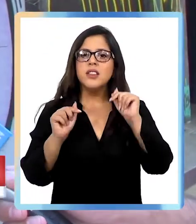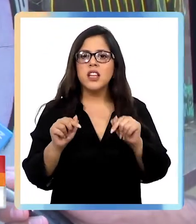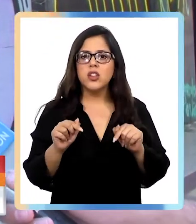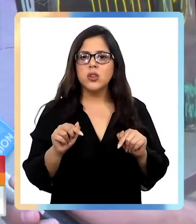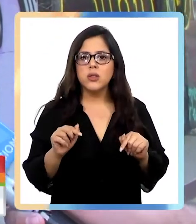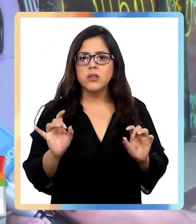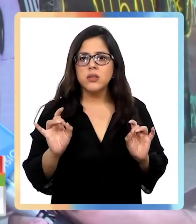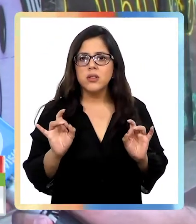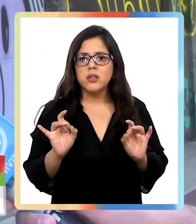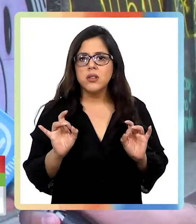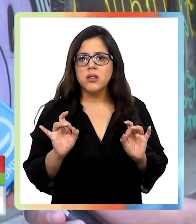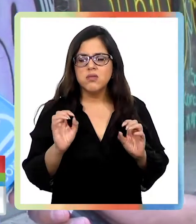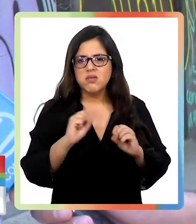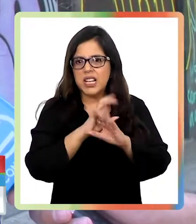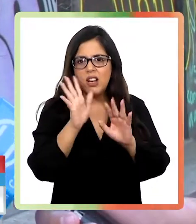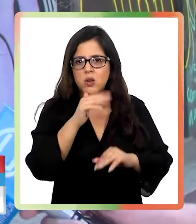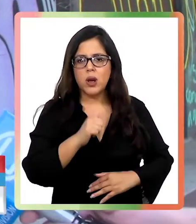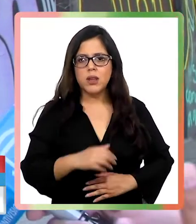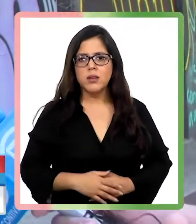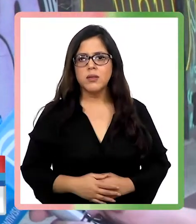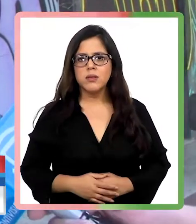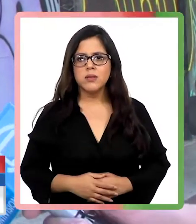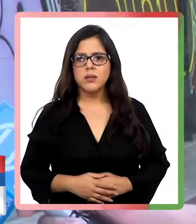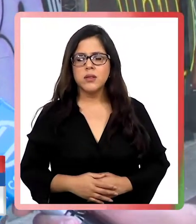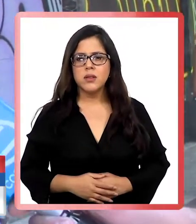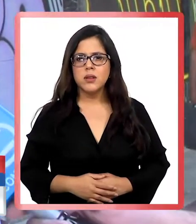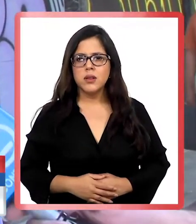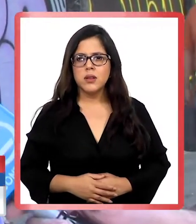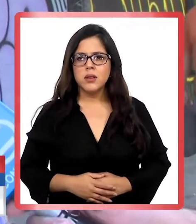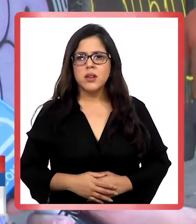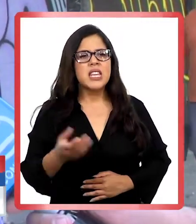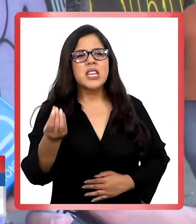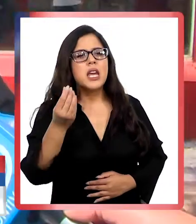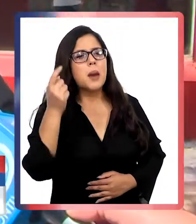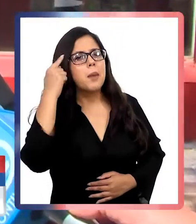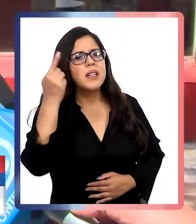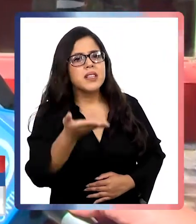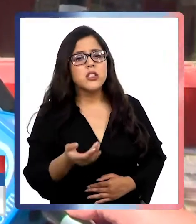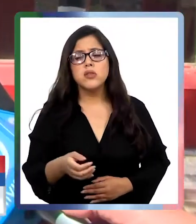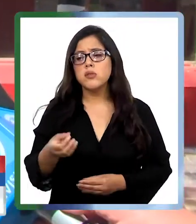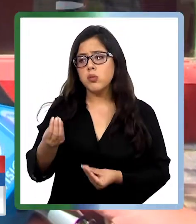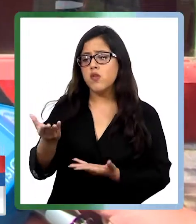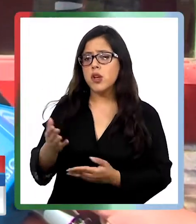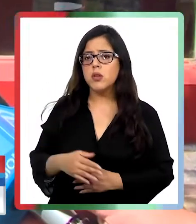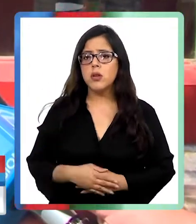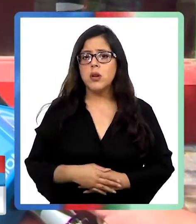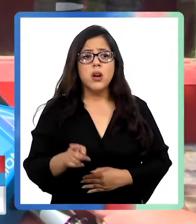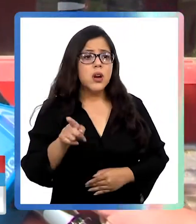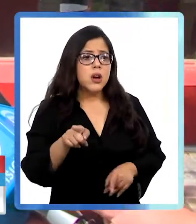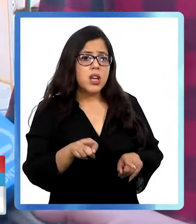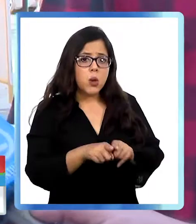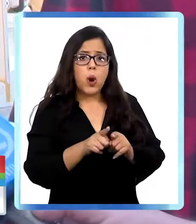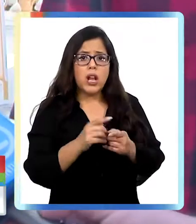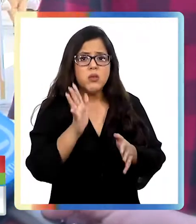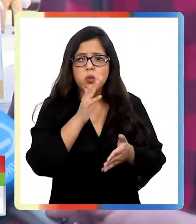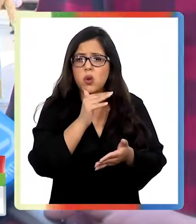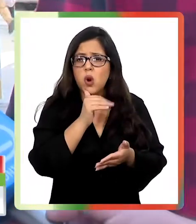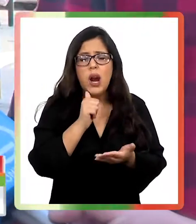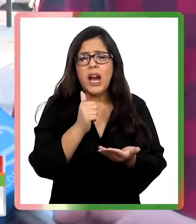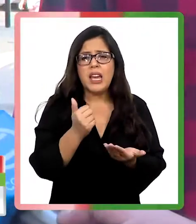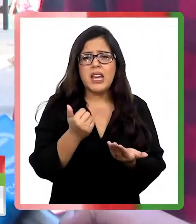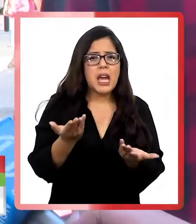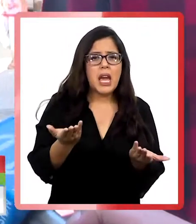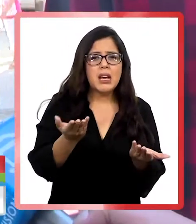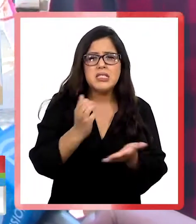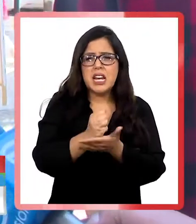Lo leí así, pero muy rápido. ¿Qué le parece que sea más rápido así? Muy bueno. Más expedito, no hay que hacer tanto trámite. Es mucho